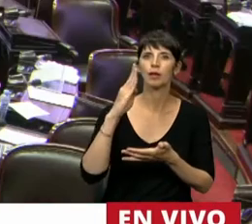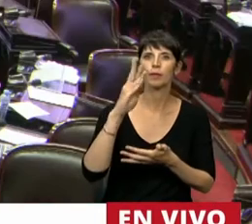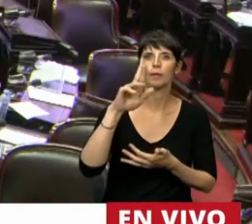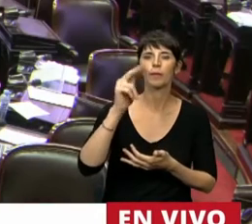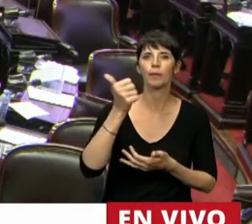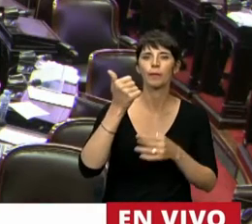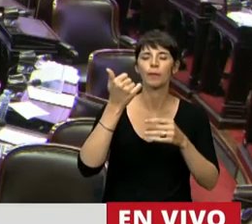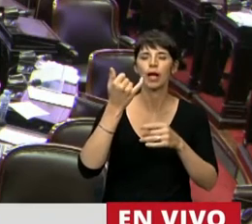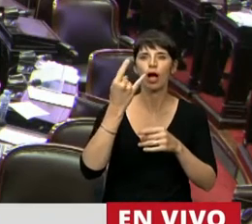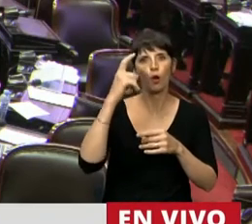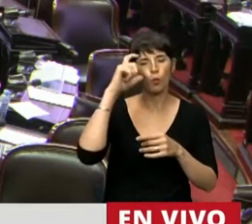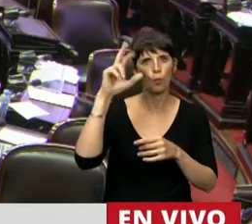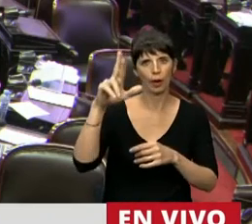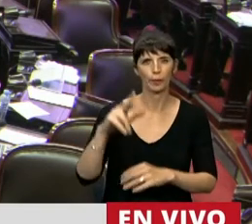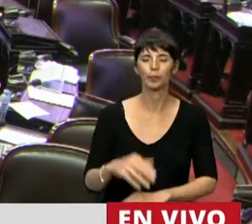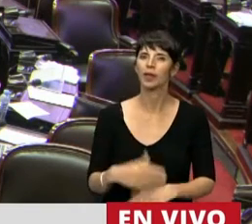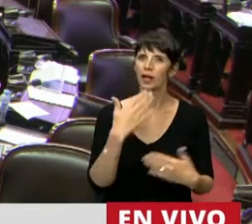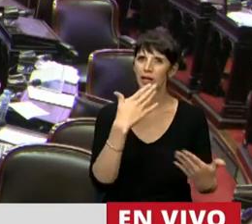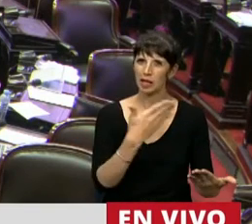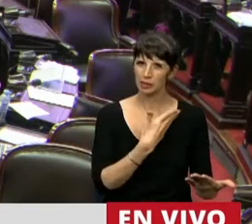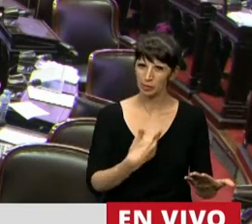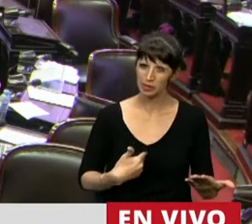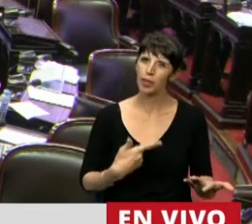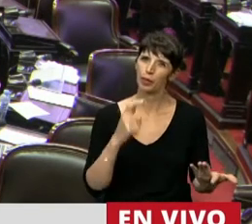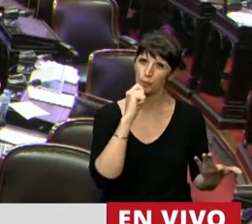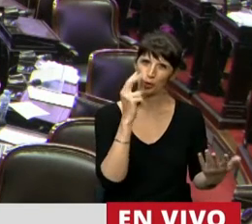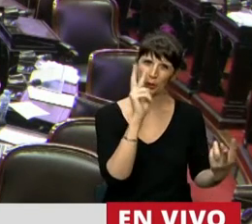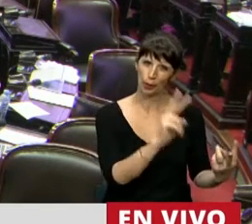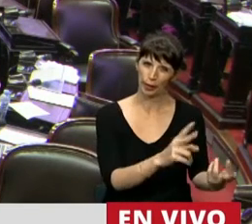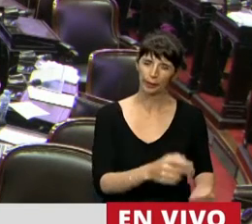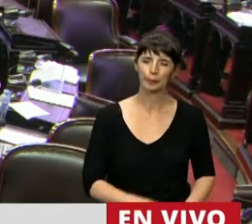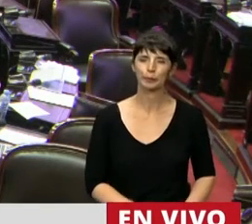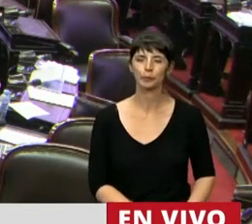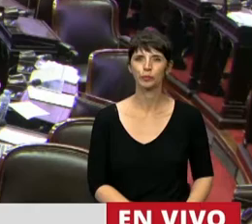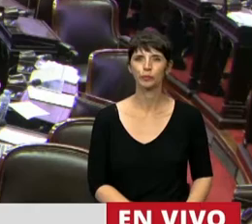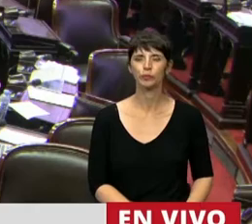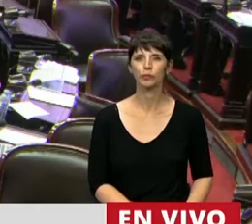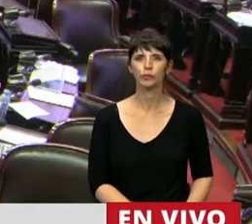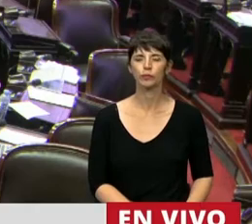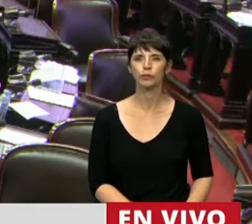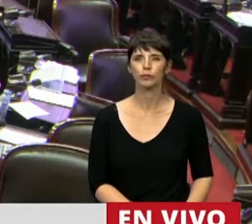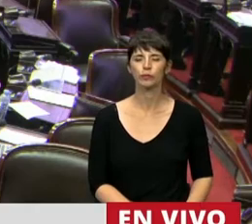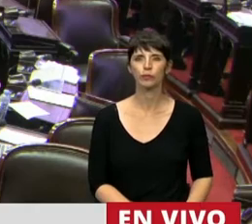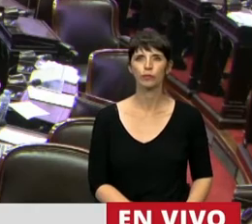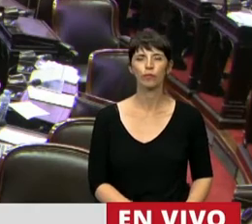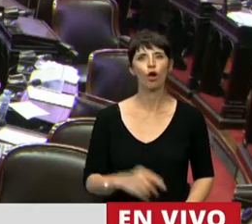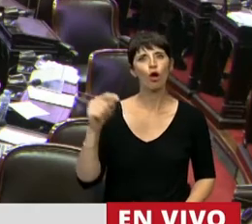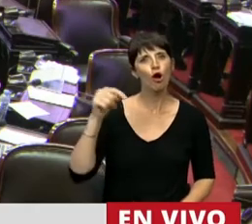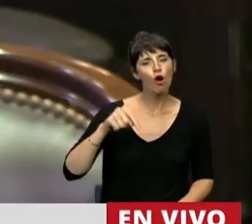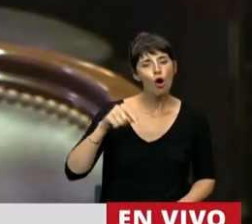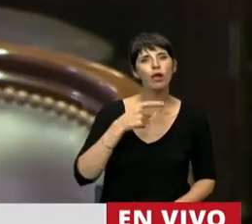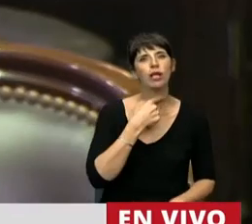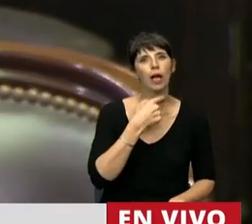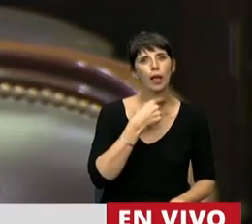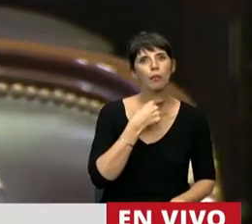Gracias, señor Presidente, un gusto verlo. Hoy venimos a darle media